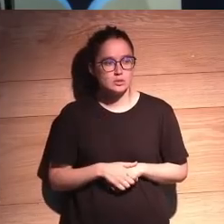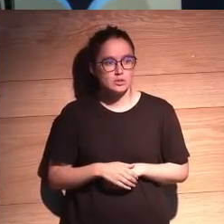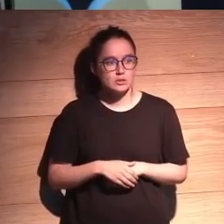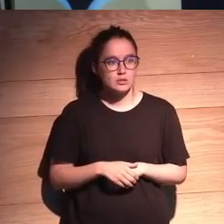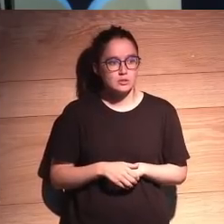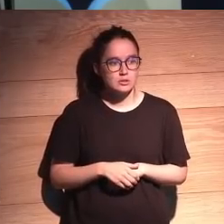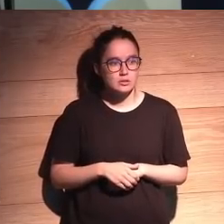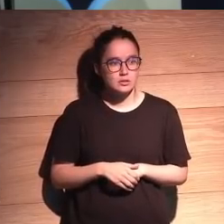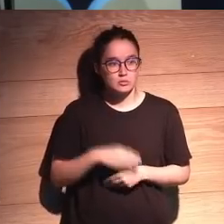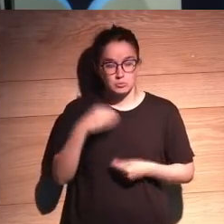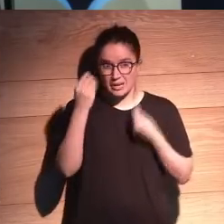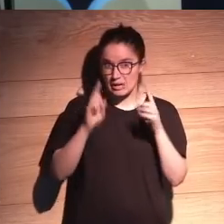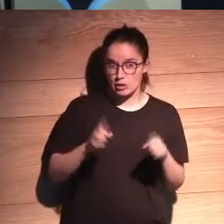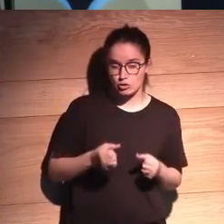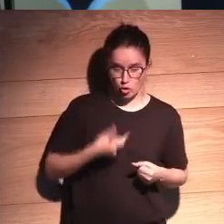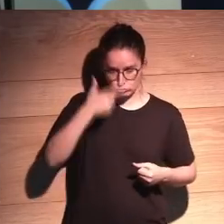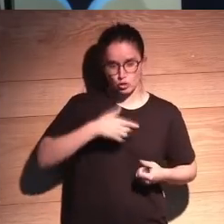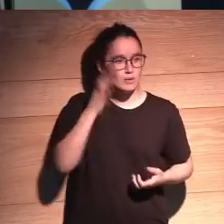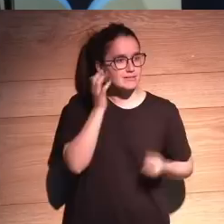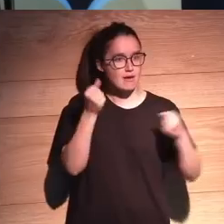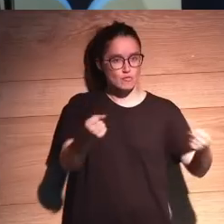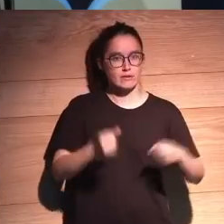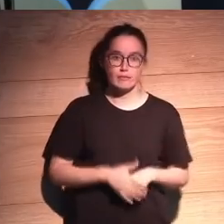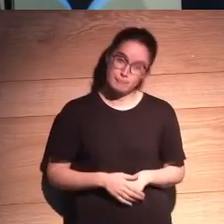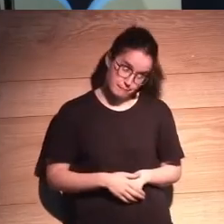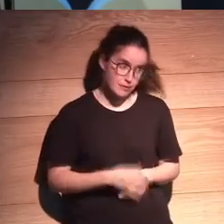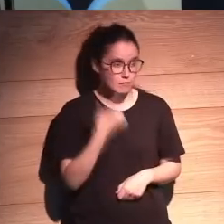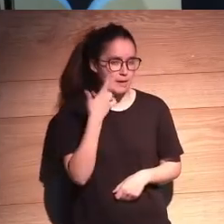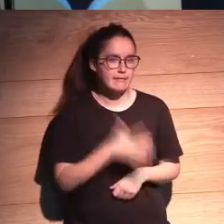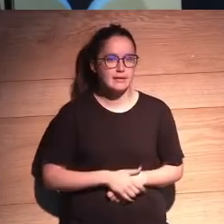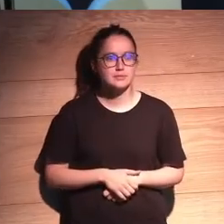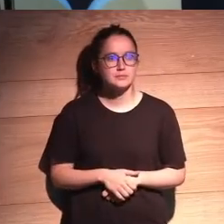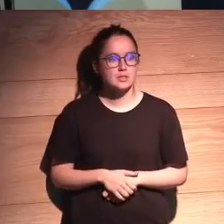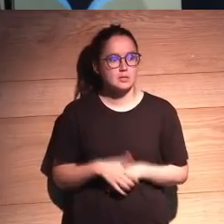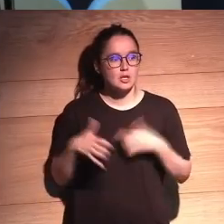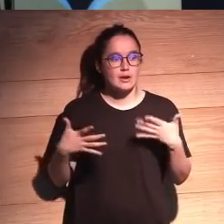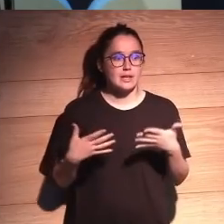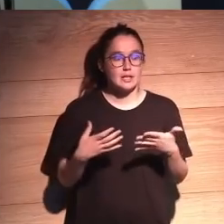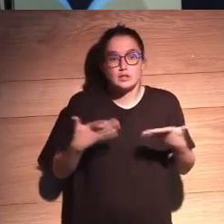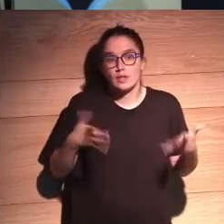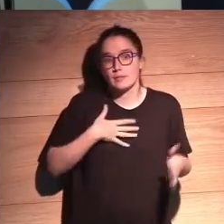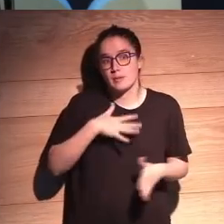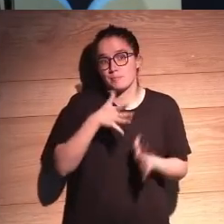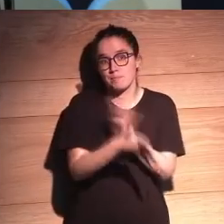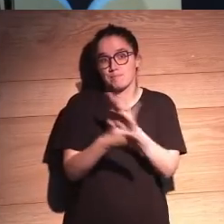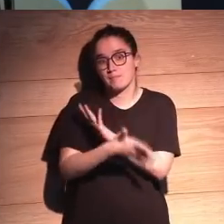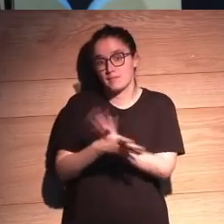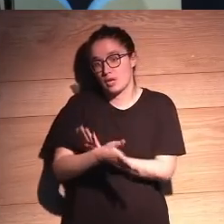creo ¿crees que eres fuerte? vaya hombre bueno pues de todos mi argumento se fue